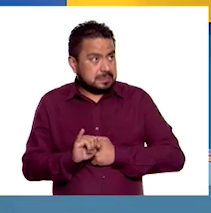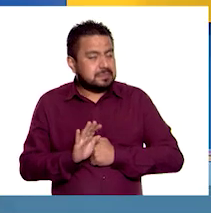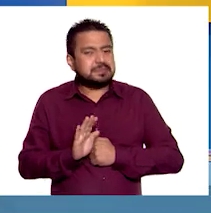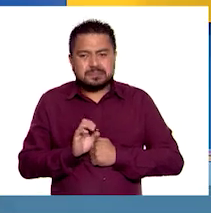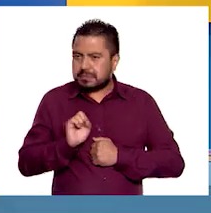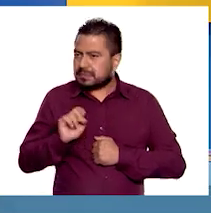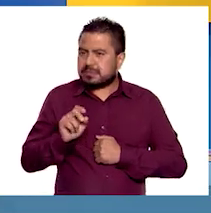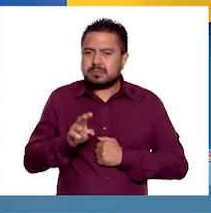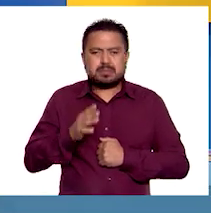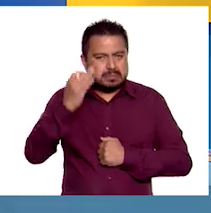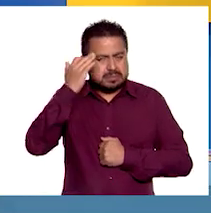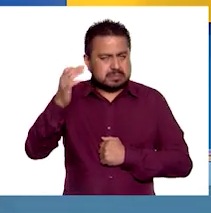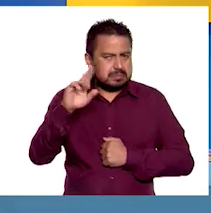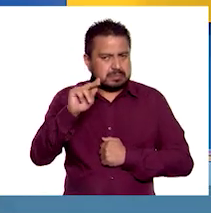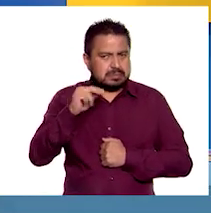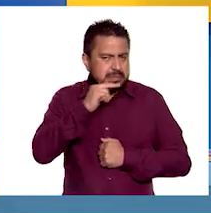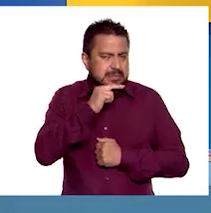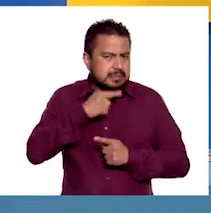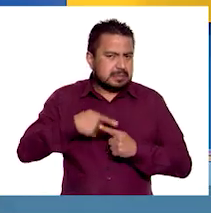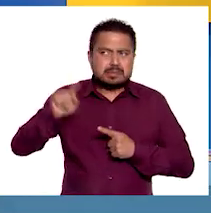Perfecto. No me tardo. Ok.